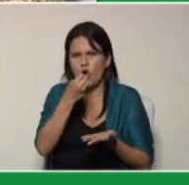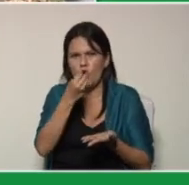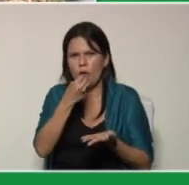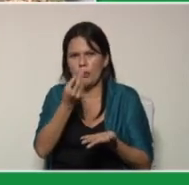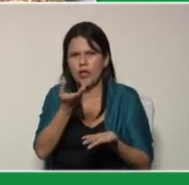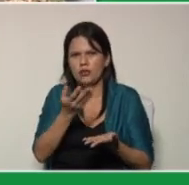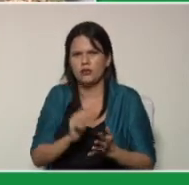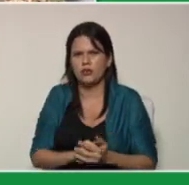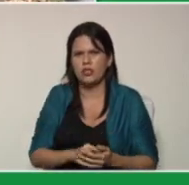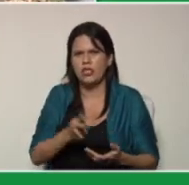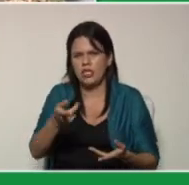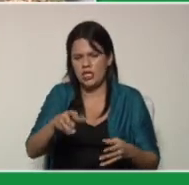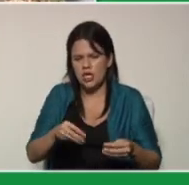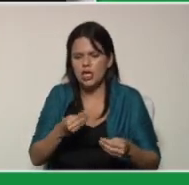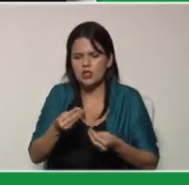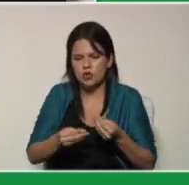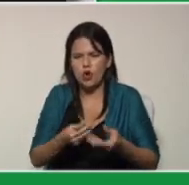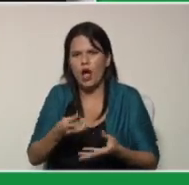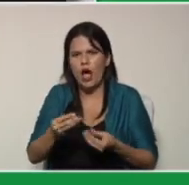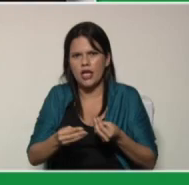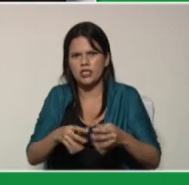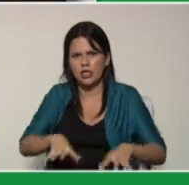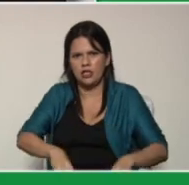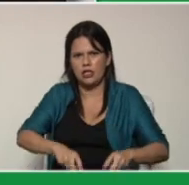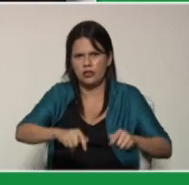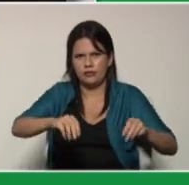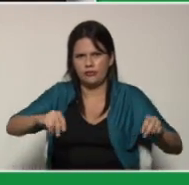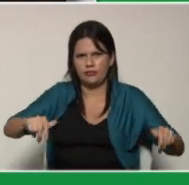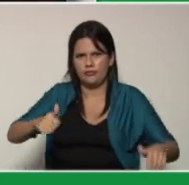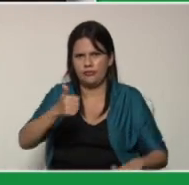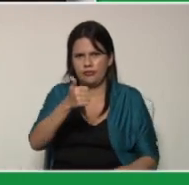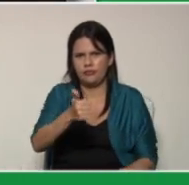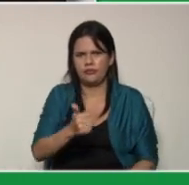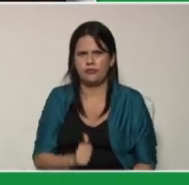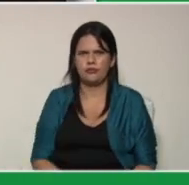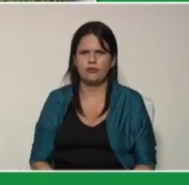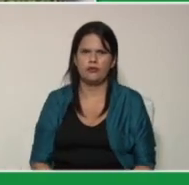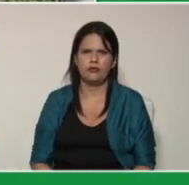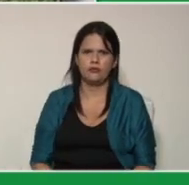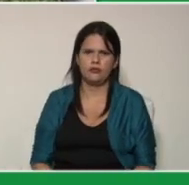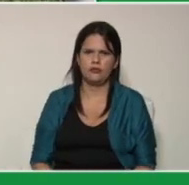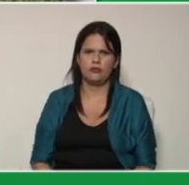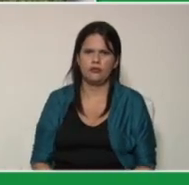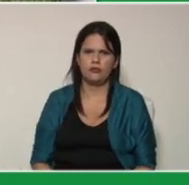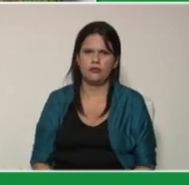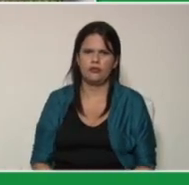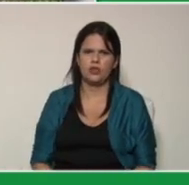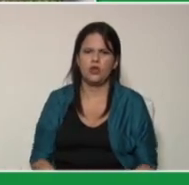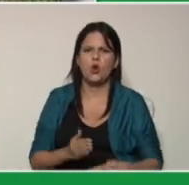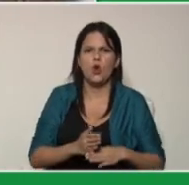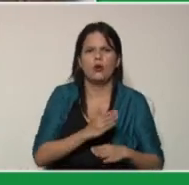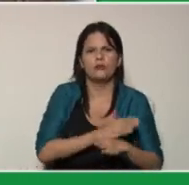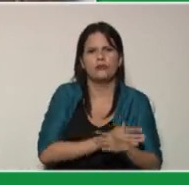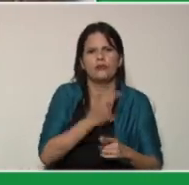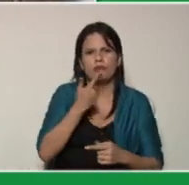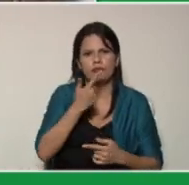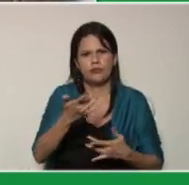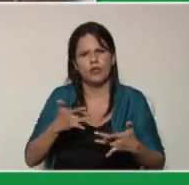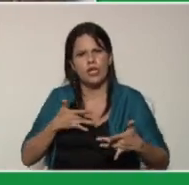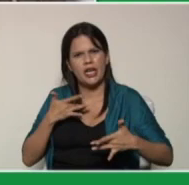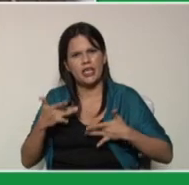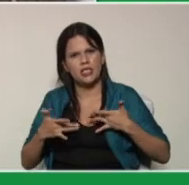lo que llamamos humo de lombriz la más adecuada que utilizamos es la lombriz californiana lo antes mencionado es una actividad